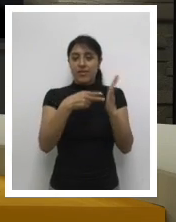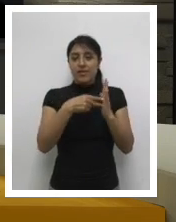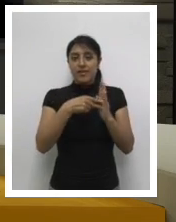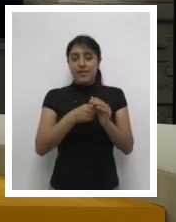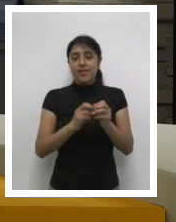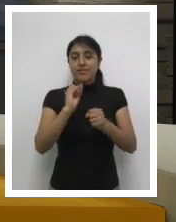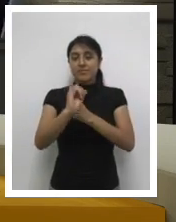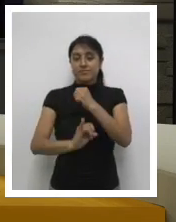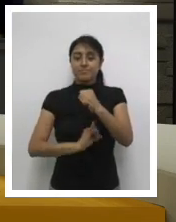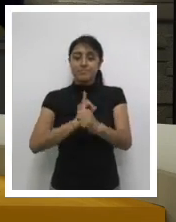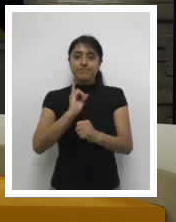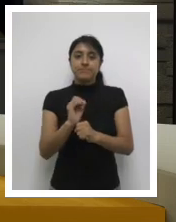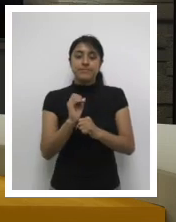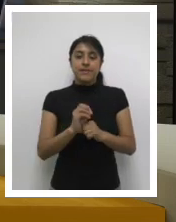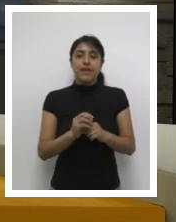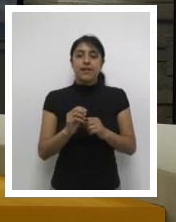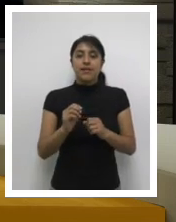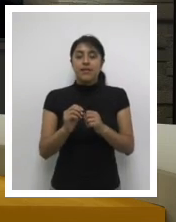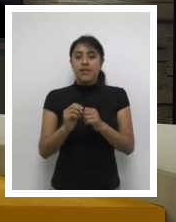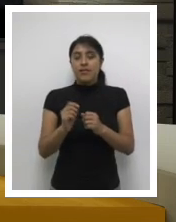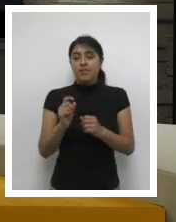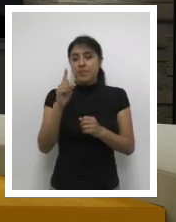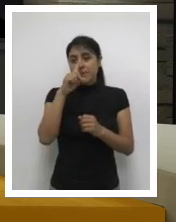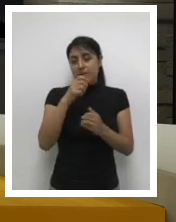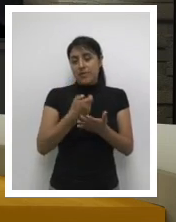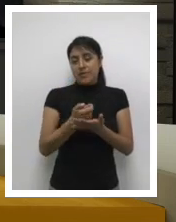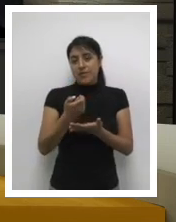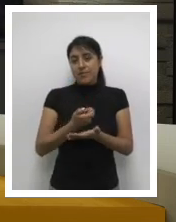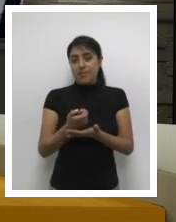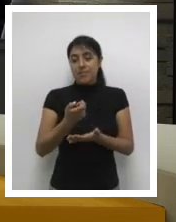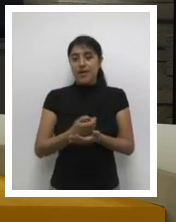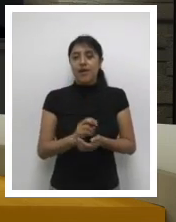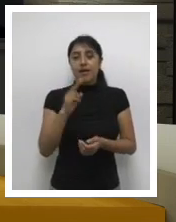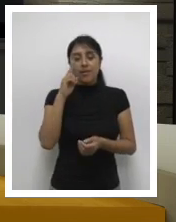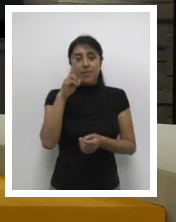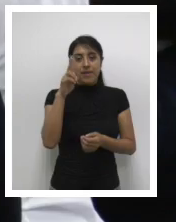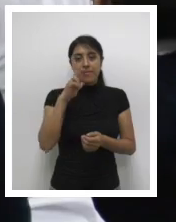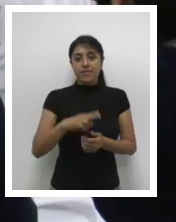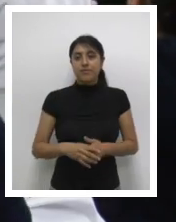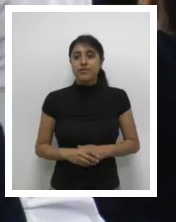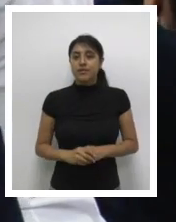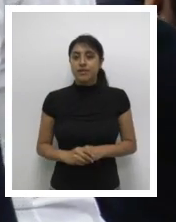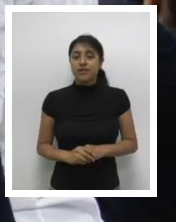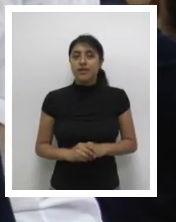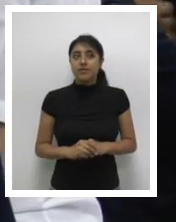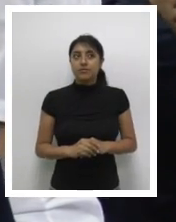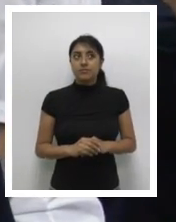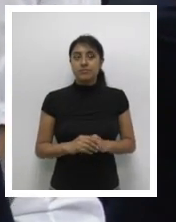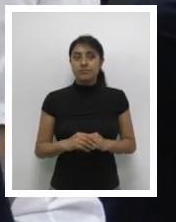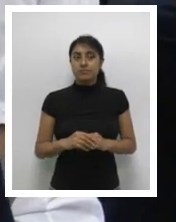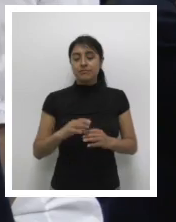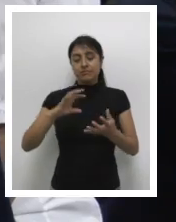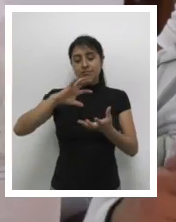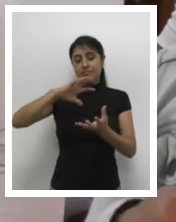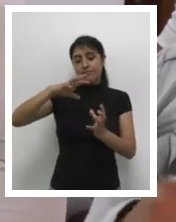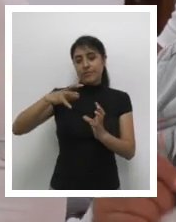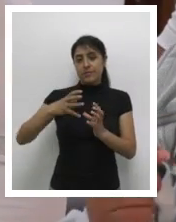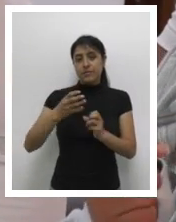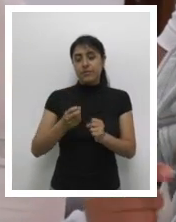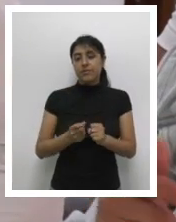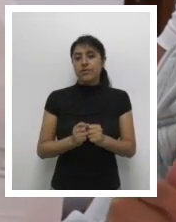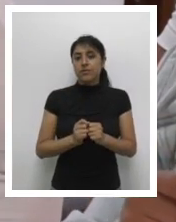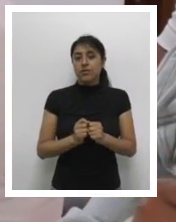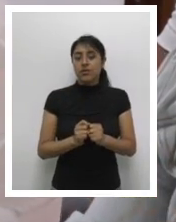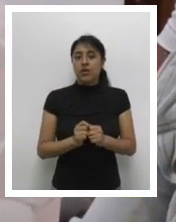gratuita al Internet inalámbrico que provee esta institución. Veamos más detalles. A nivel mundial, cada vez son más los